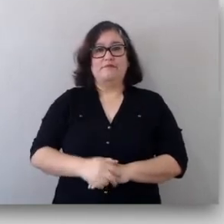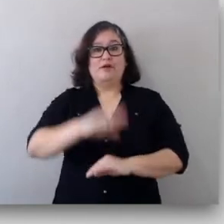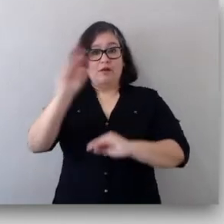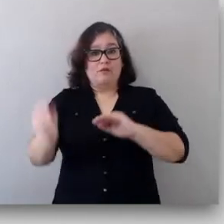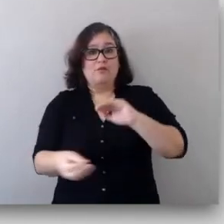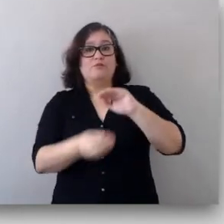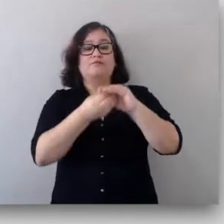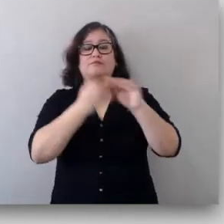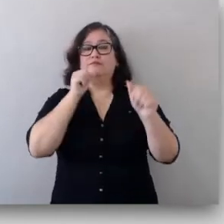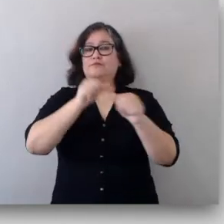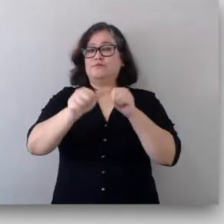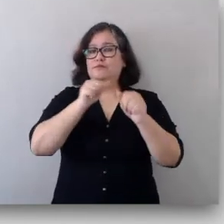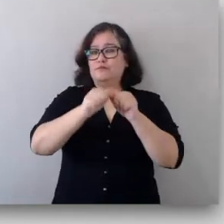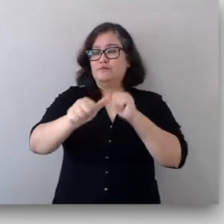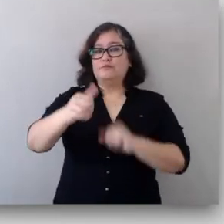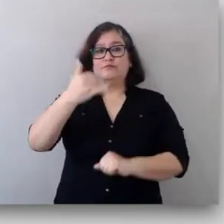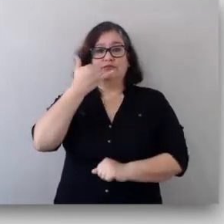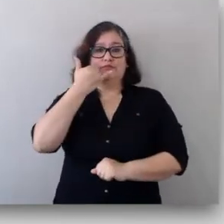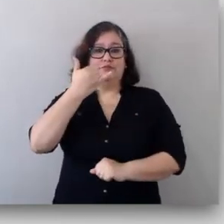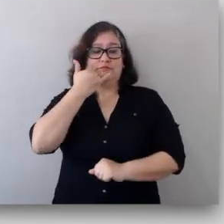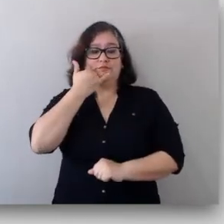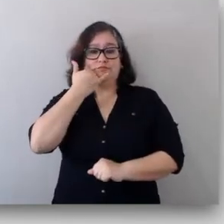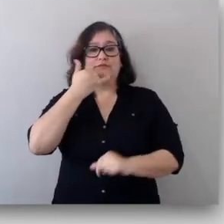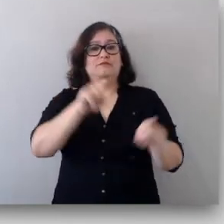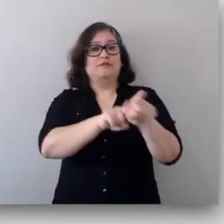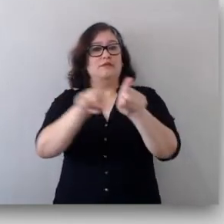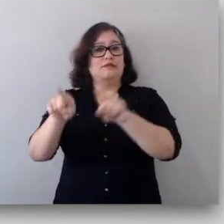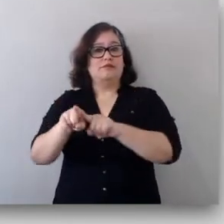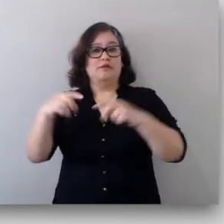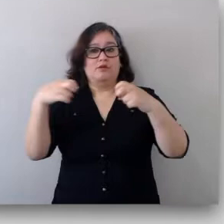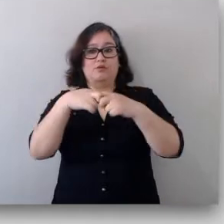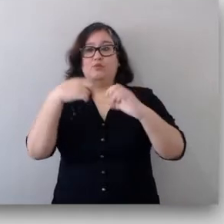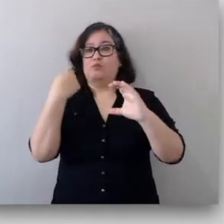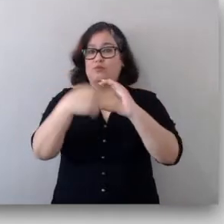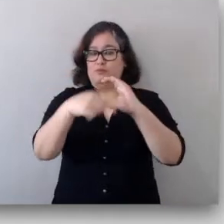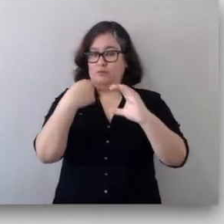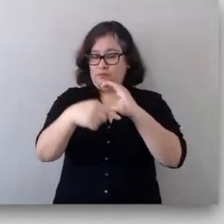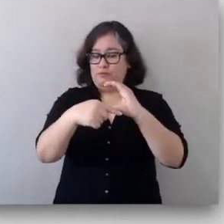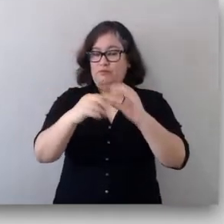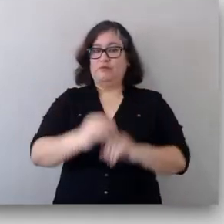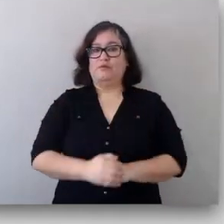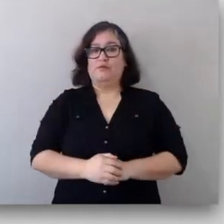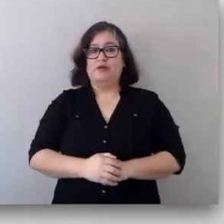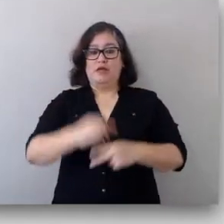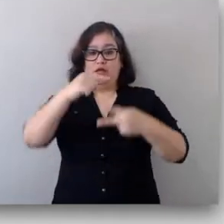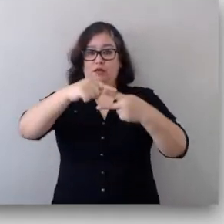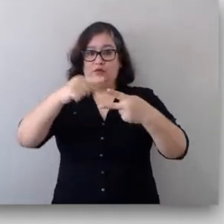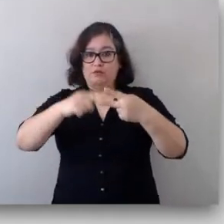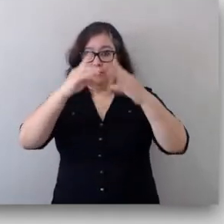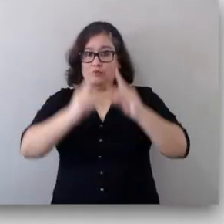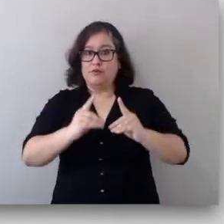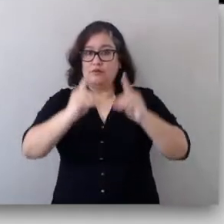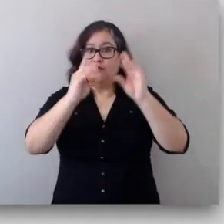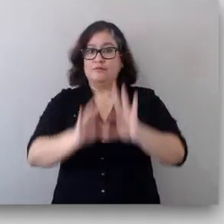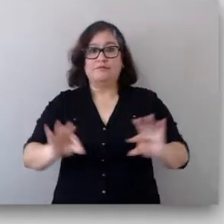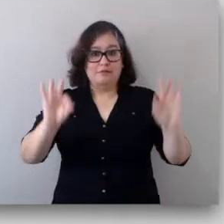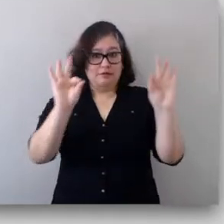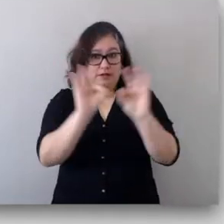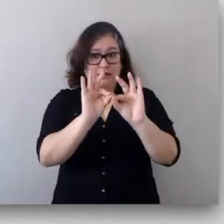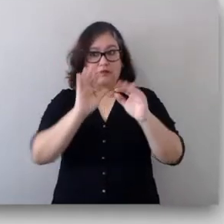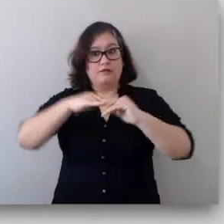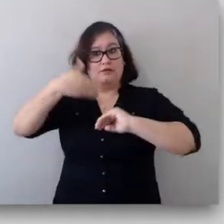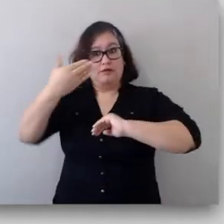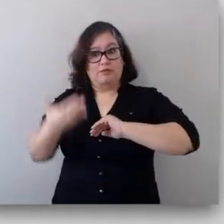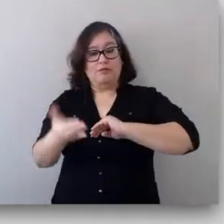completar tu registro, deberás digitar tu número de celular y correo electrónico. Asegúrate de escribirlo bien, ya que por